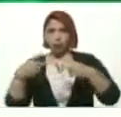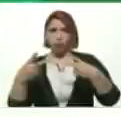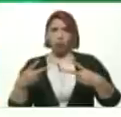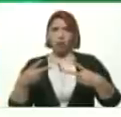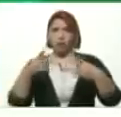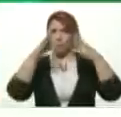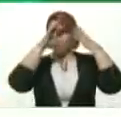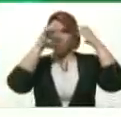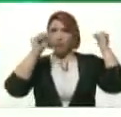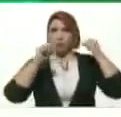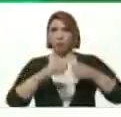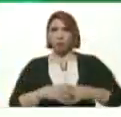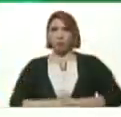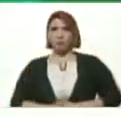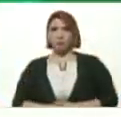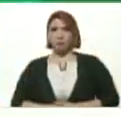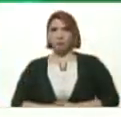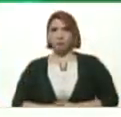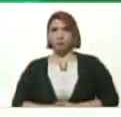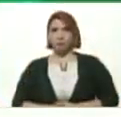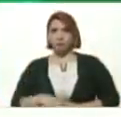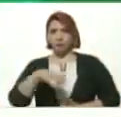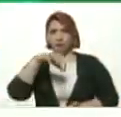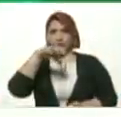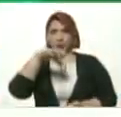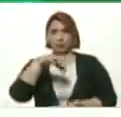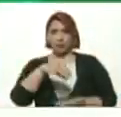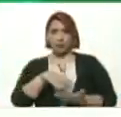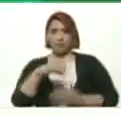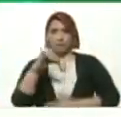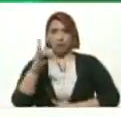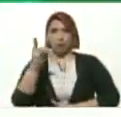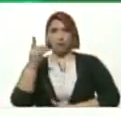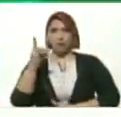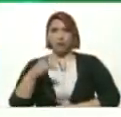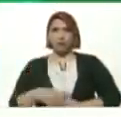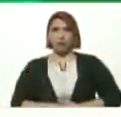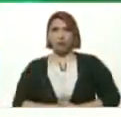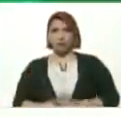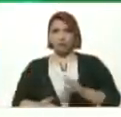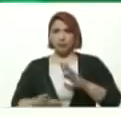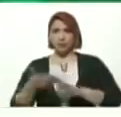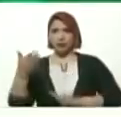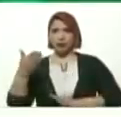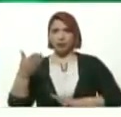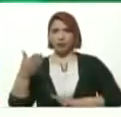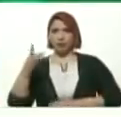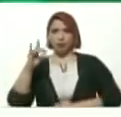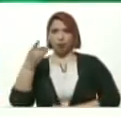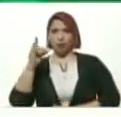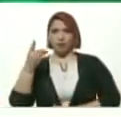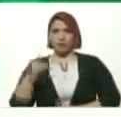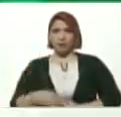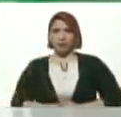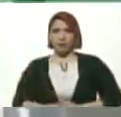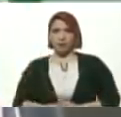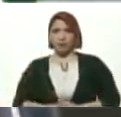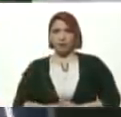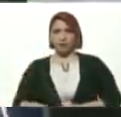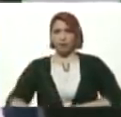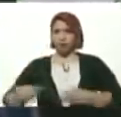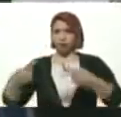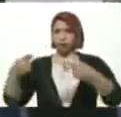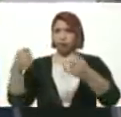Embajador En el estado Plurinacional De Bolivia Se va al servicio Exterior A la batalla